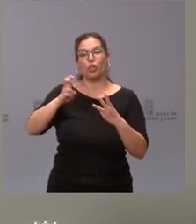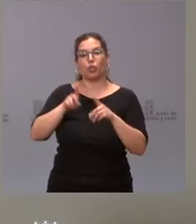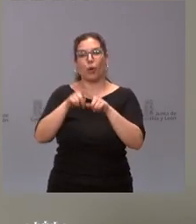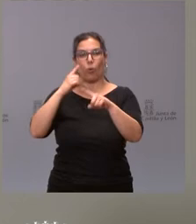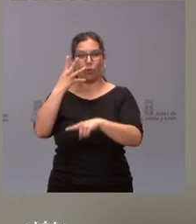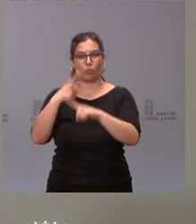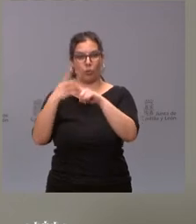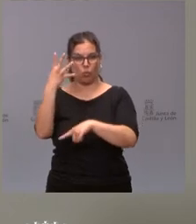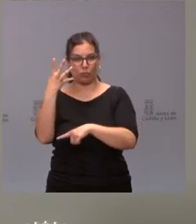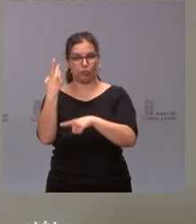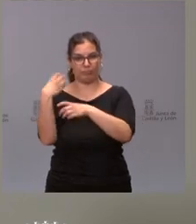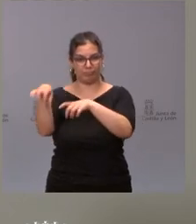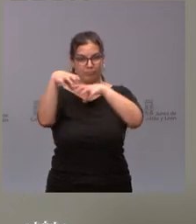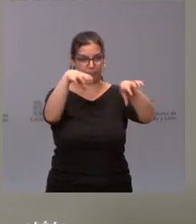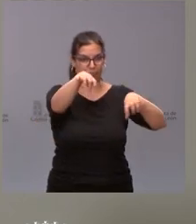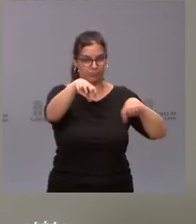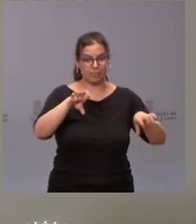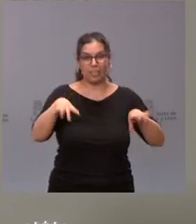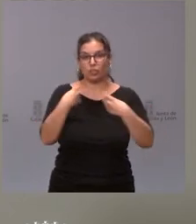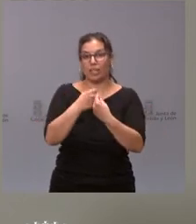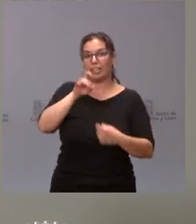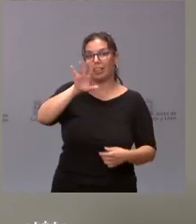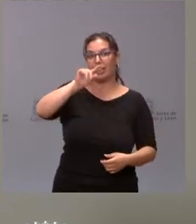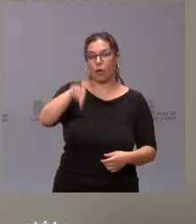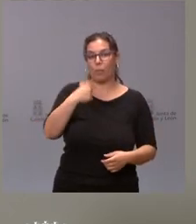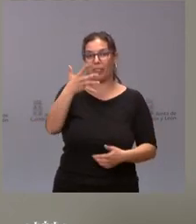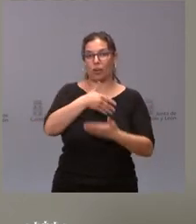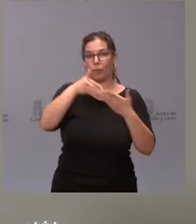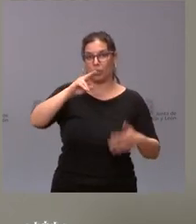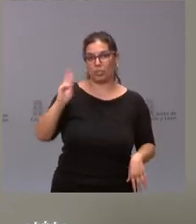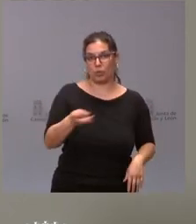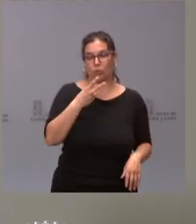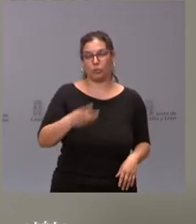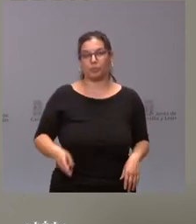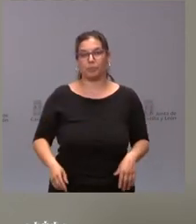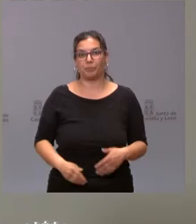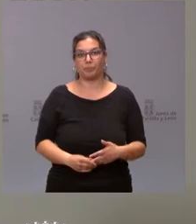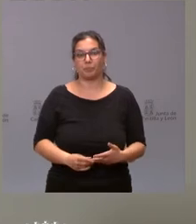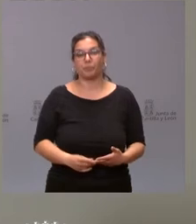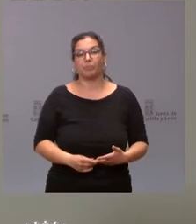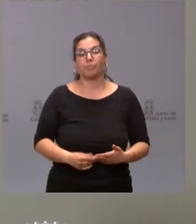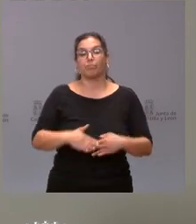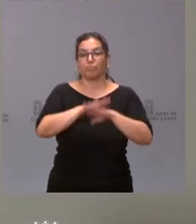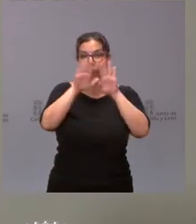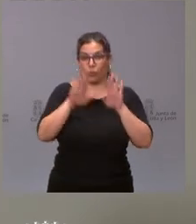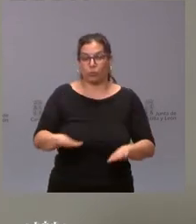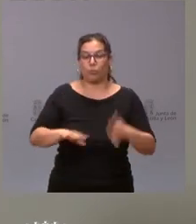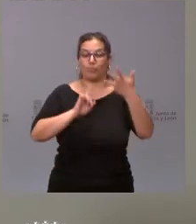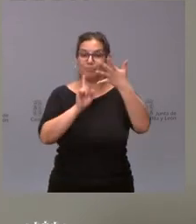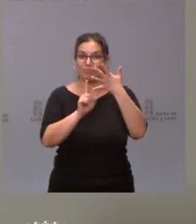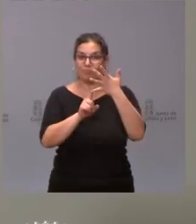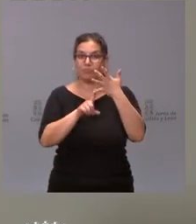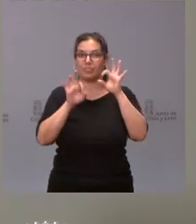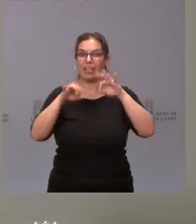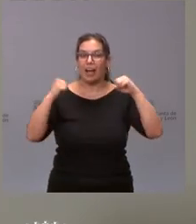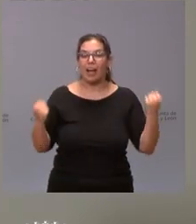total de la inversión será 15,5 millones de euros. Y para finalizar, un conjunto de